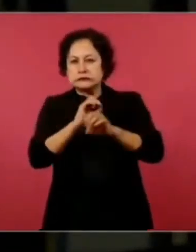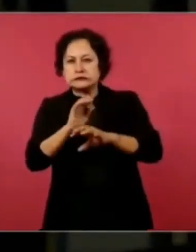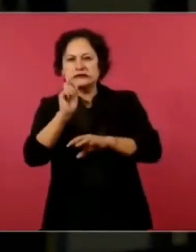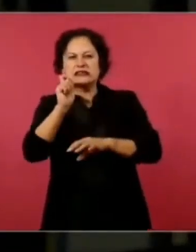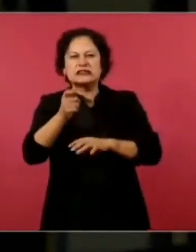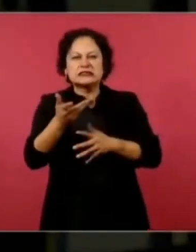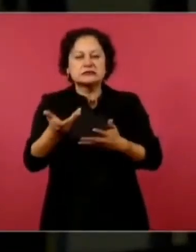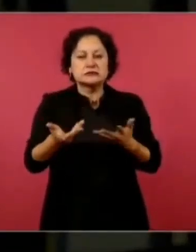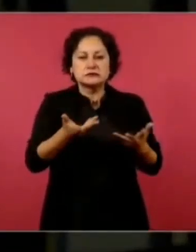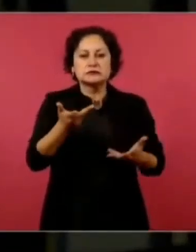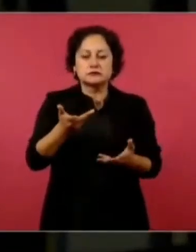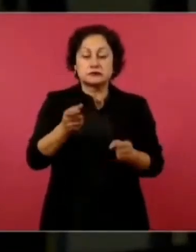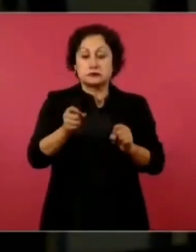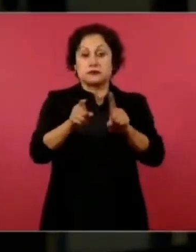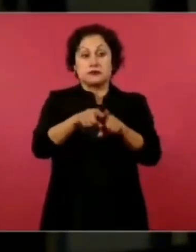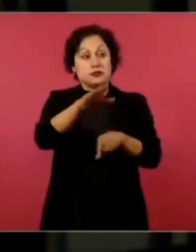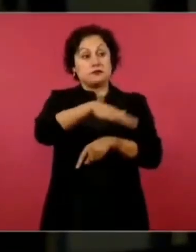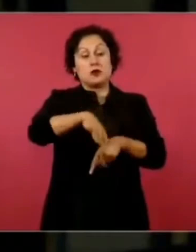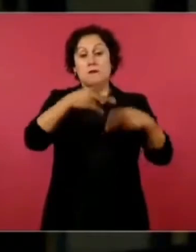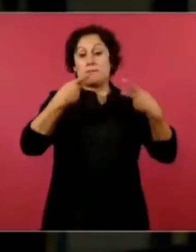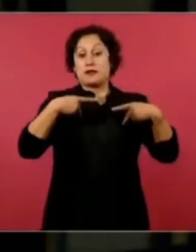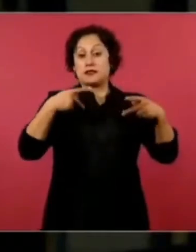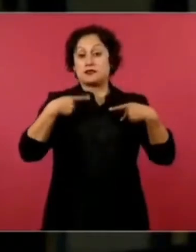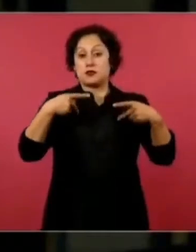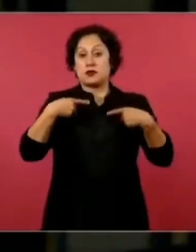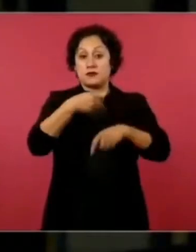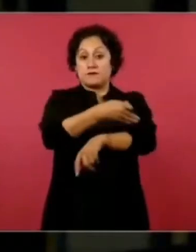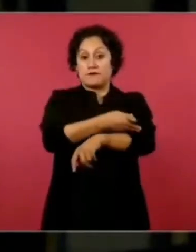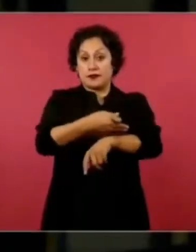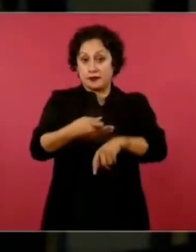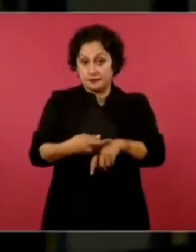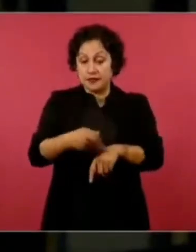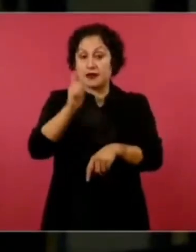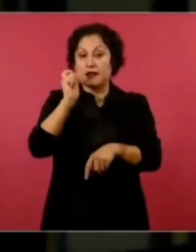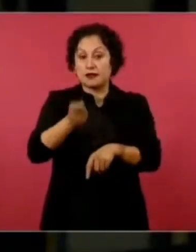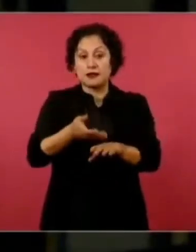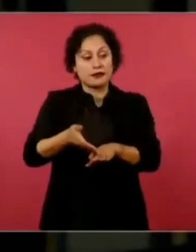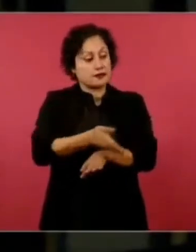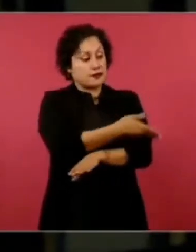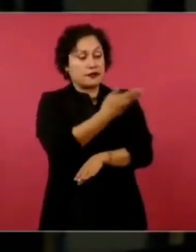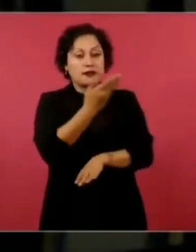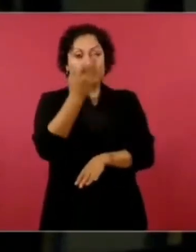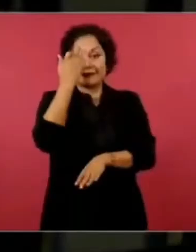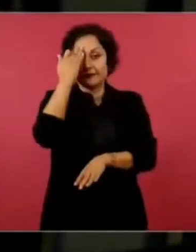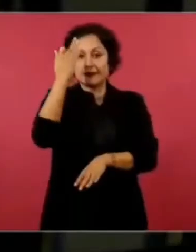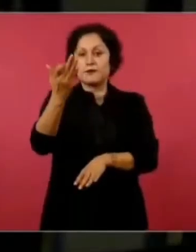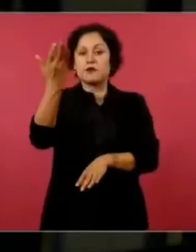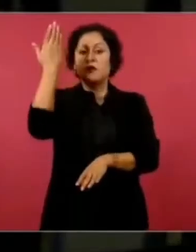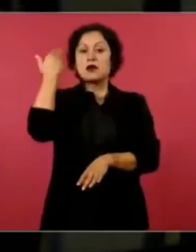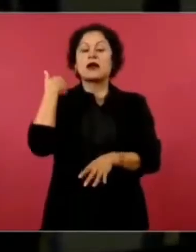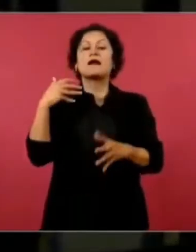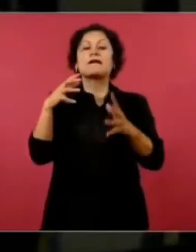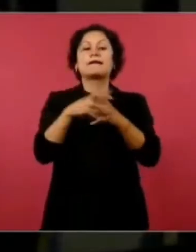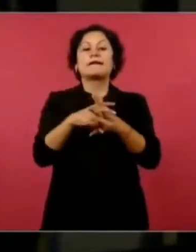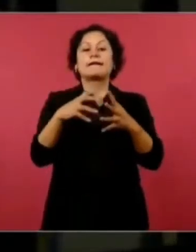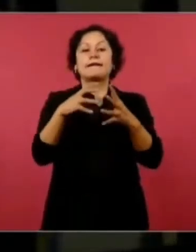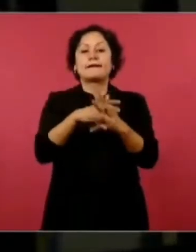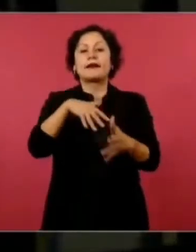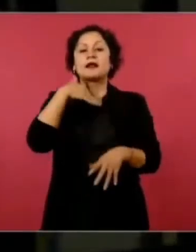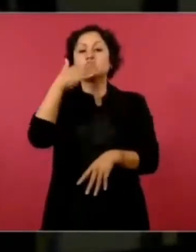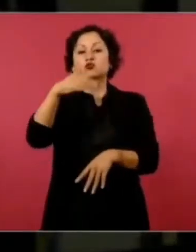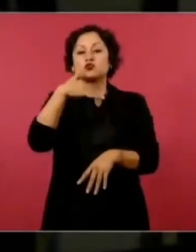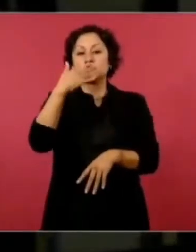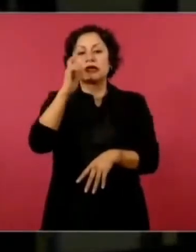sus familiares en esta lucha que se le denominó la guerra sucia en nuestro país, que luchaban por un país mejor